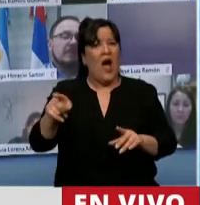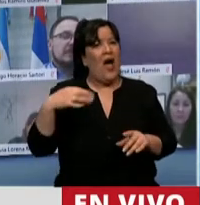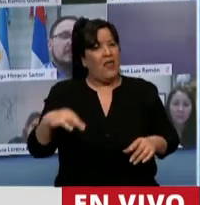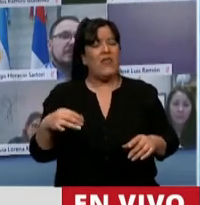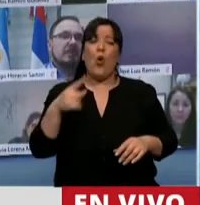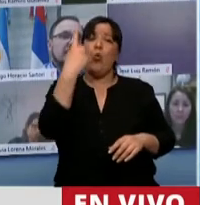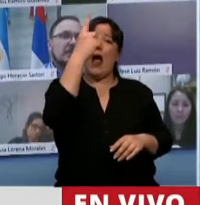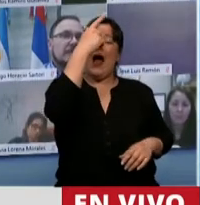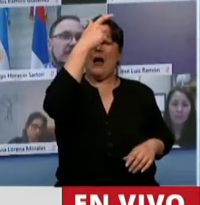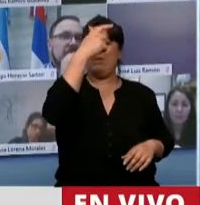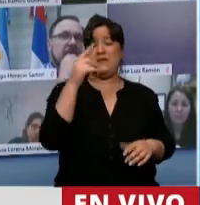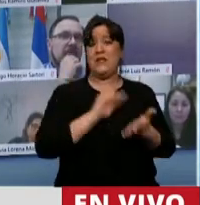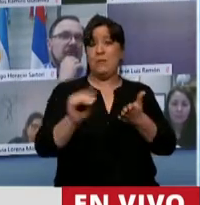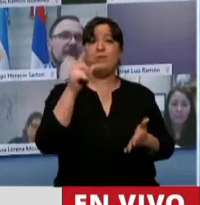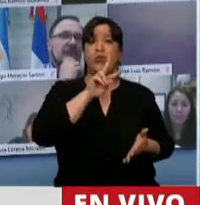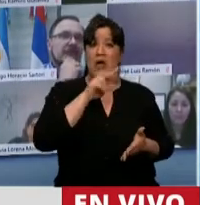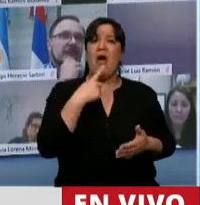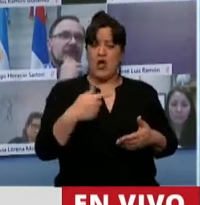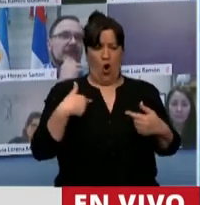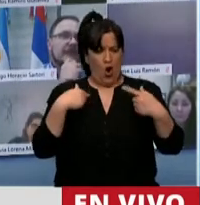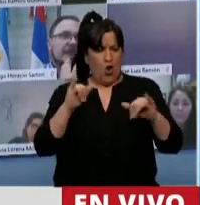Predisposición, dijo una diputada. Tenemos predisposición.